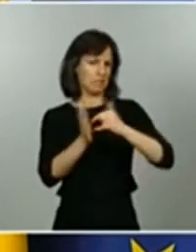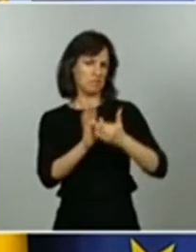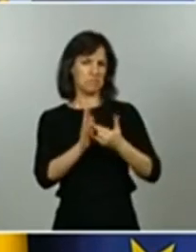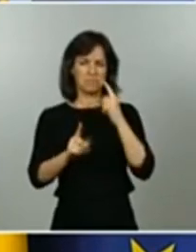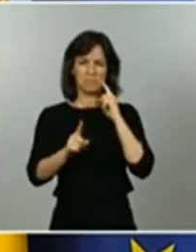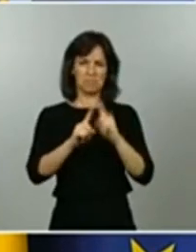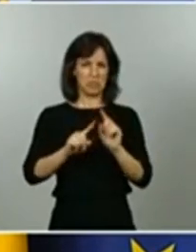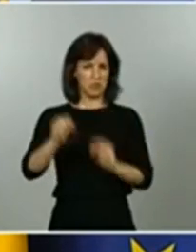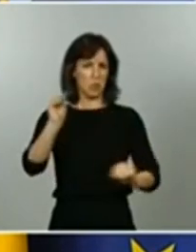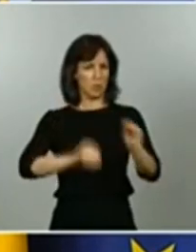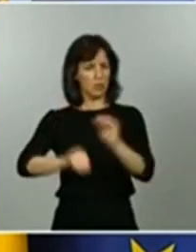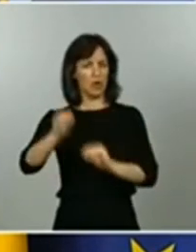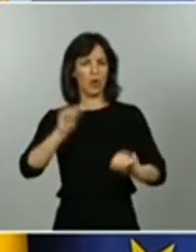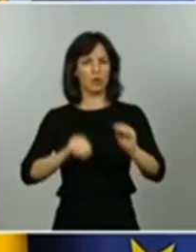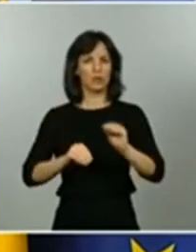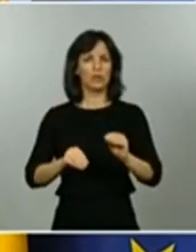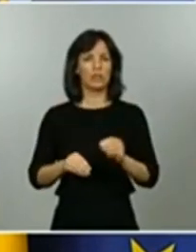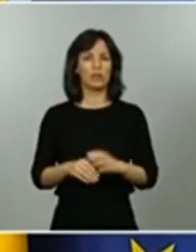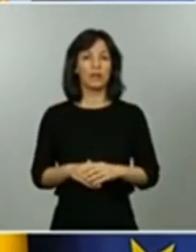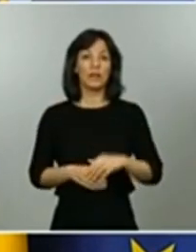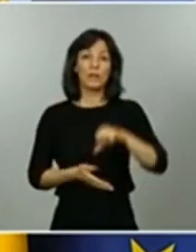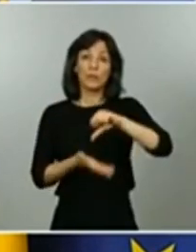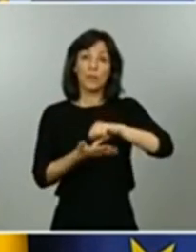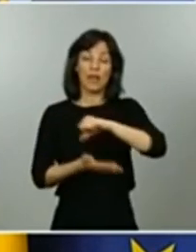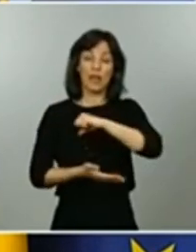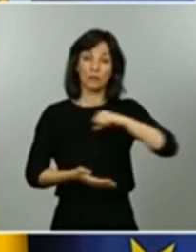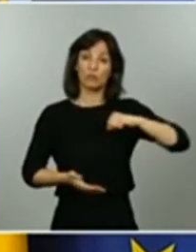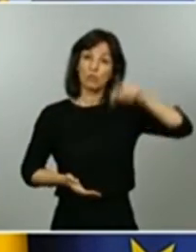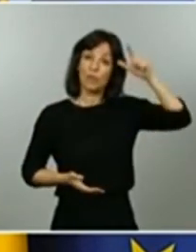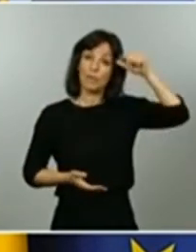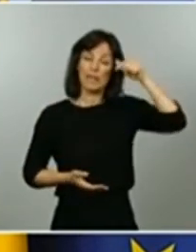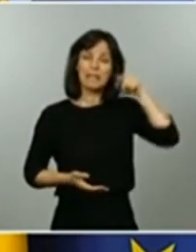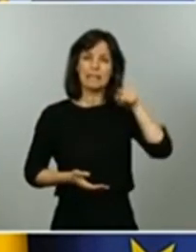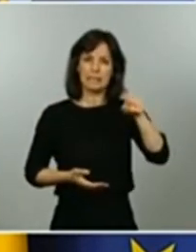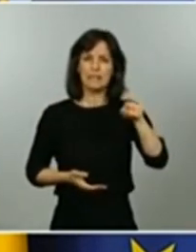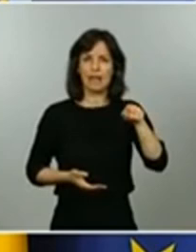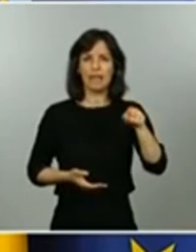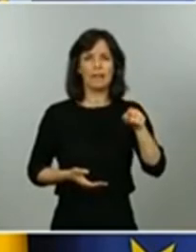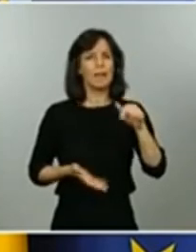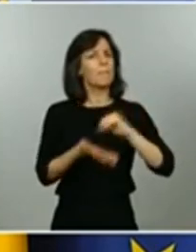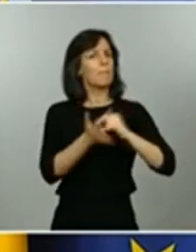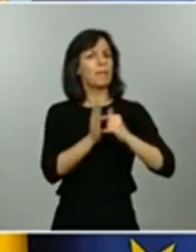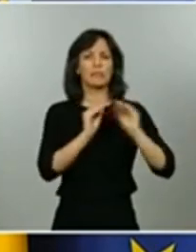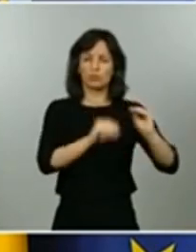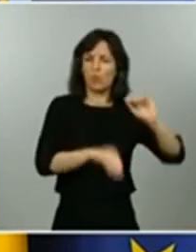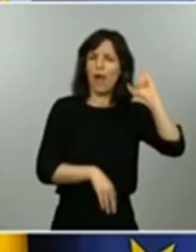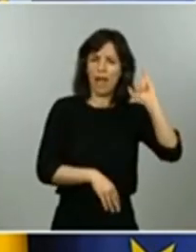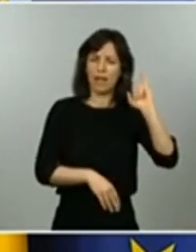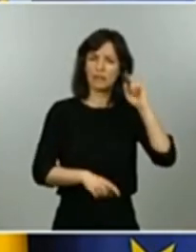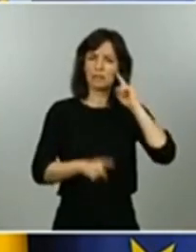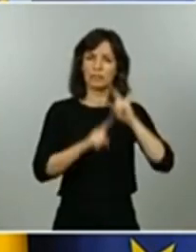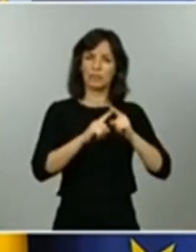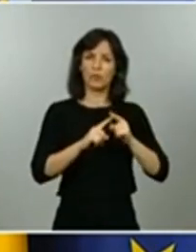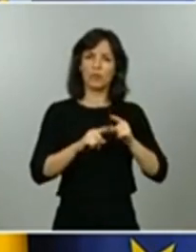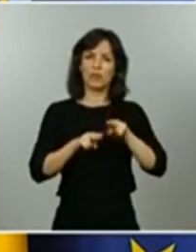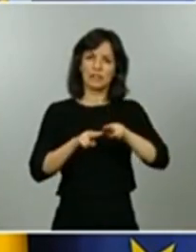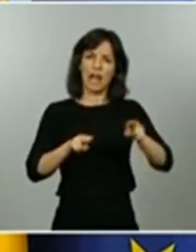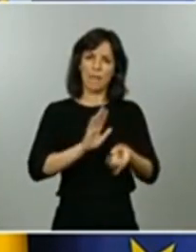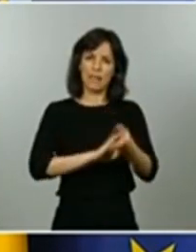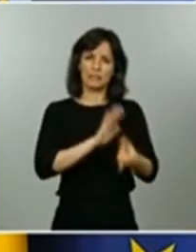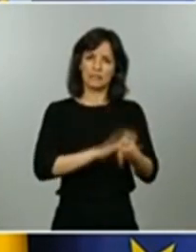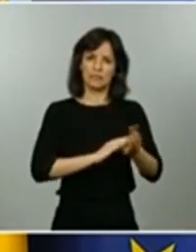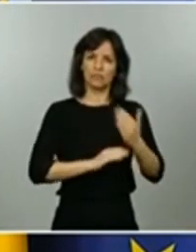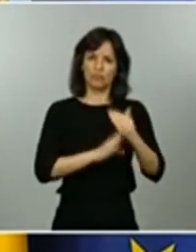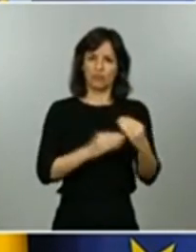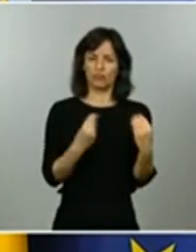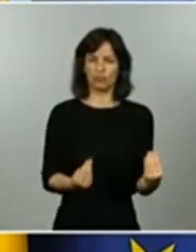la comunidad la ciudad autónoma de Melilla tiene un plan específico para generar el número de camas suficientes muy